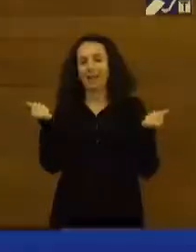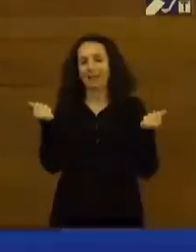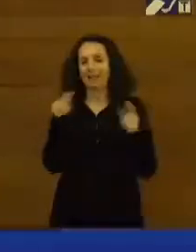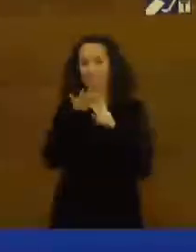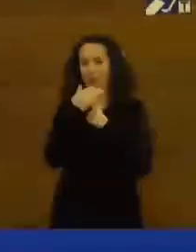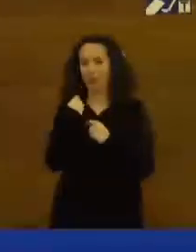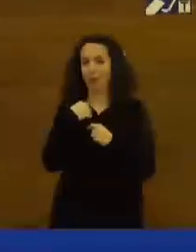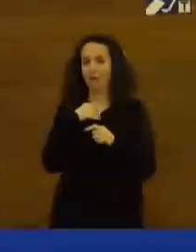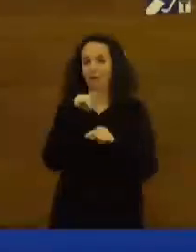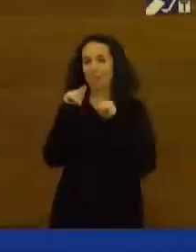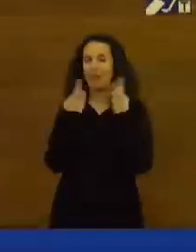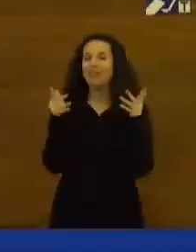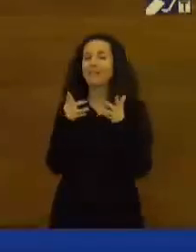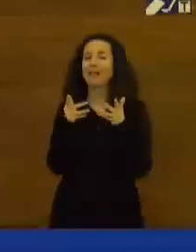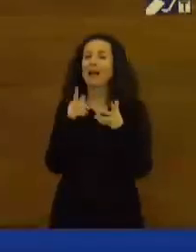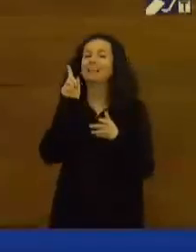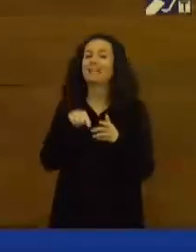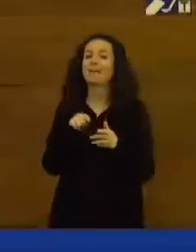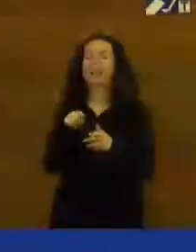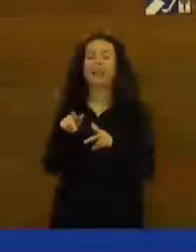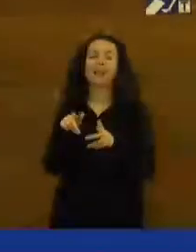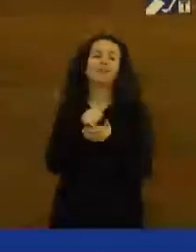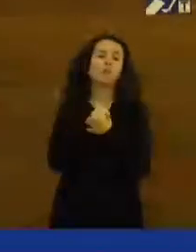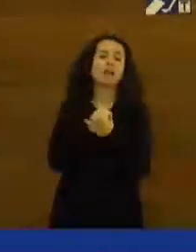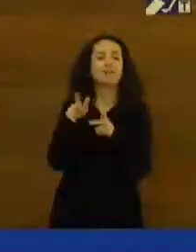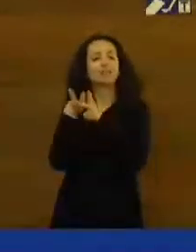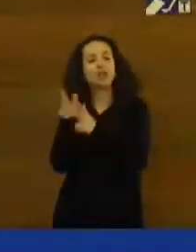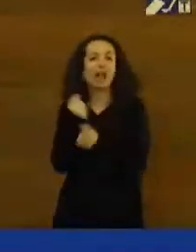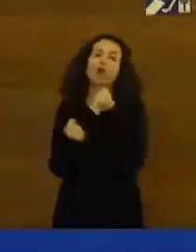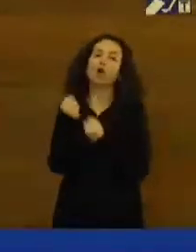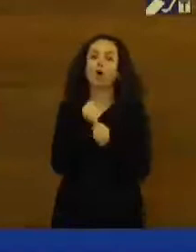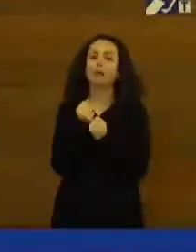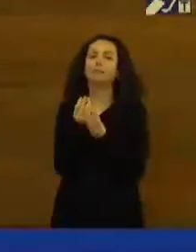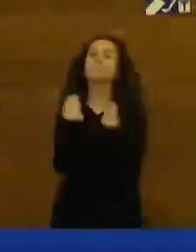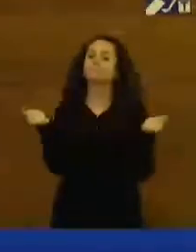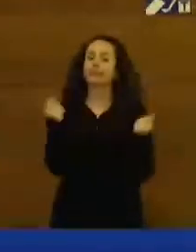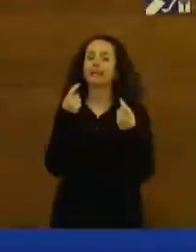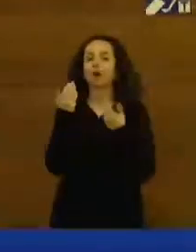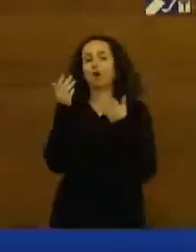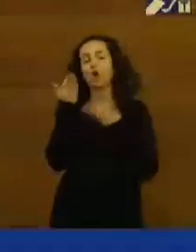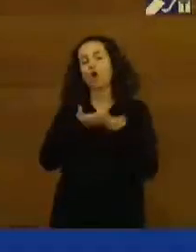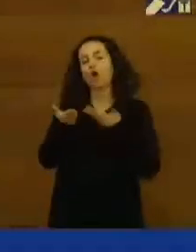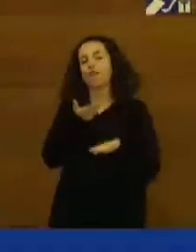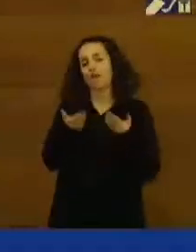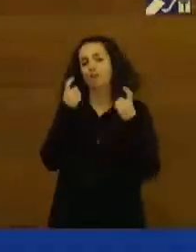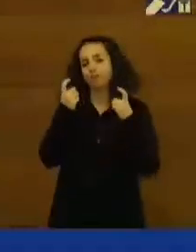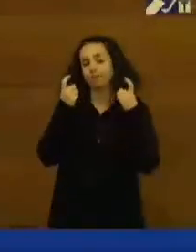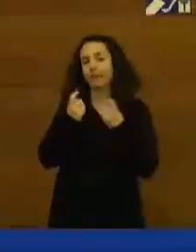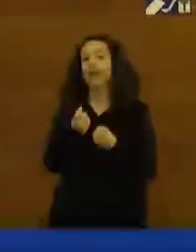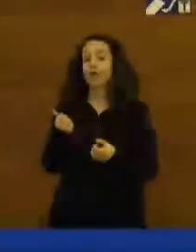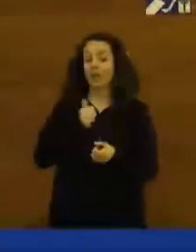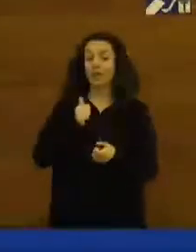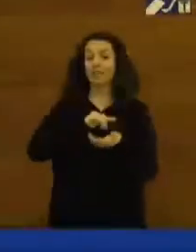esta pandemia social y económica, ¿no? Y ahí yo lo que pediría es un poco que aprovechemos ese plan de